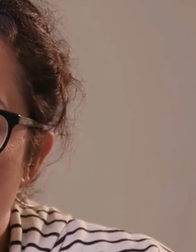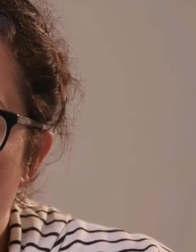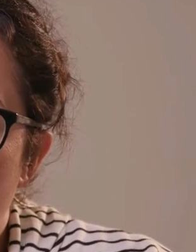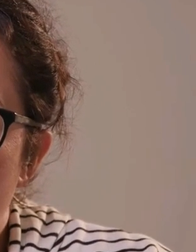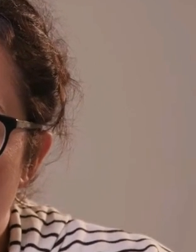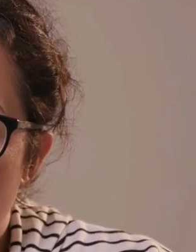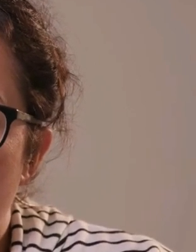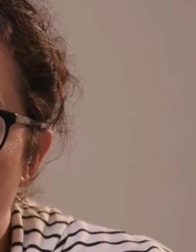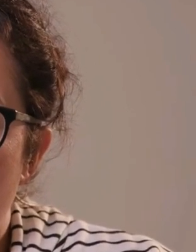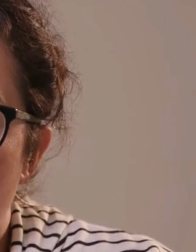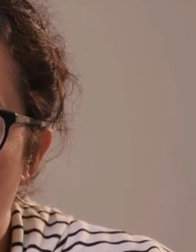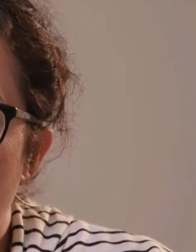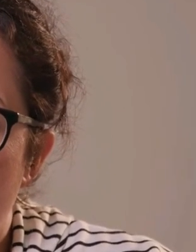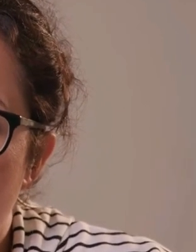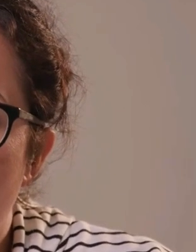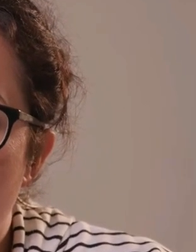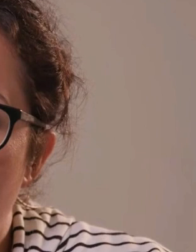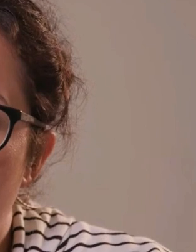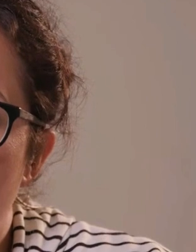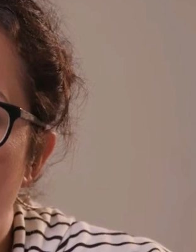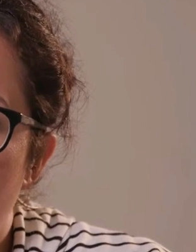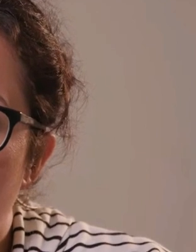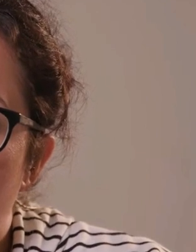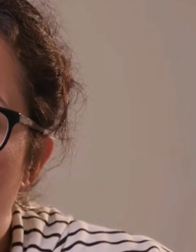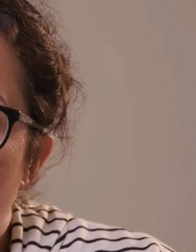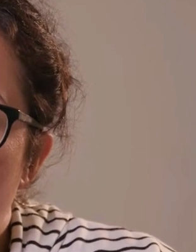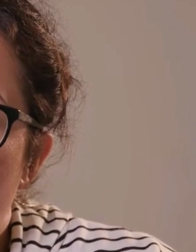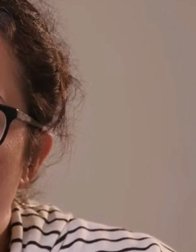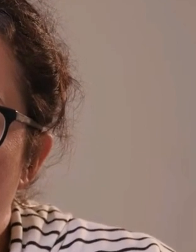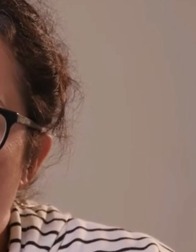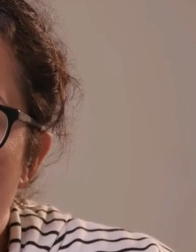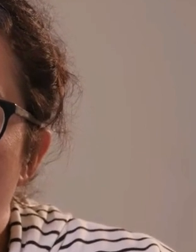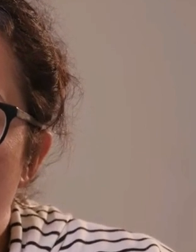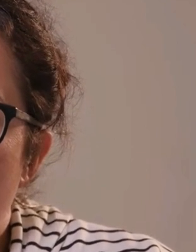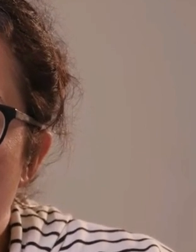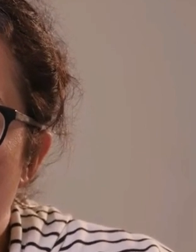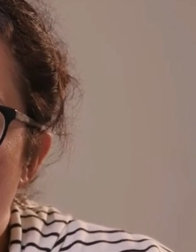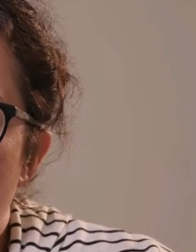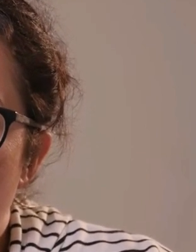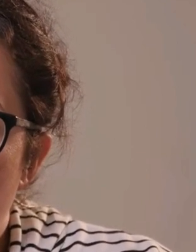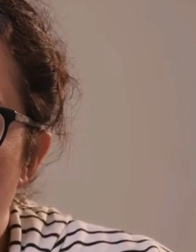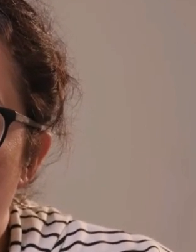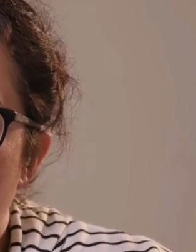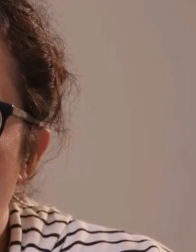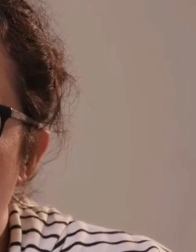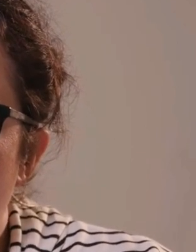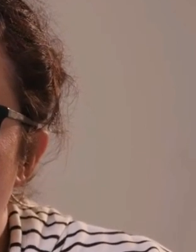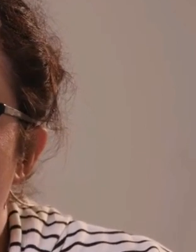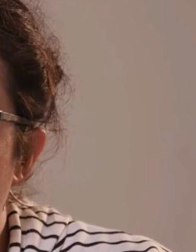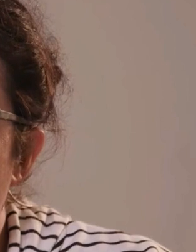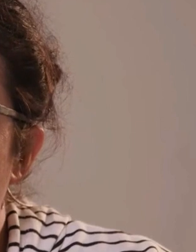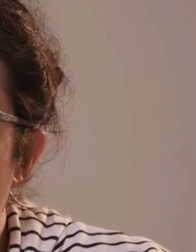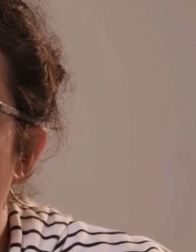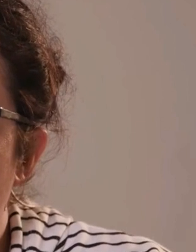porque hemos conseguido una constitución de una plataforma estatal donde todas las personas con discapacidad de toda España van a